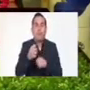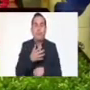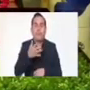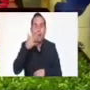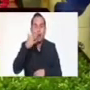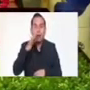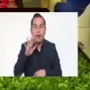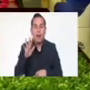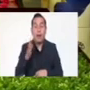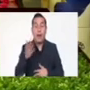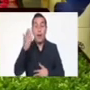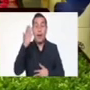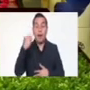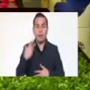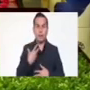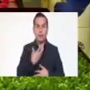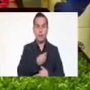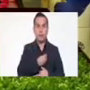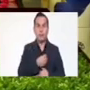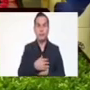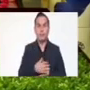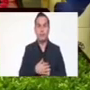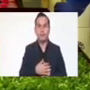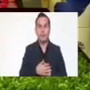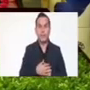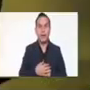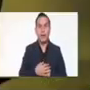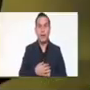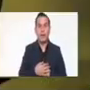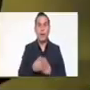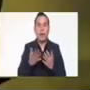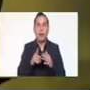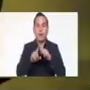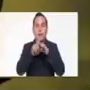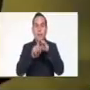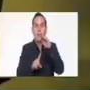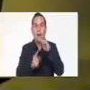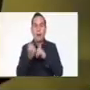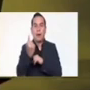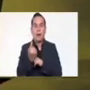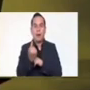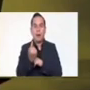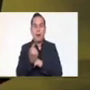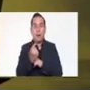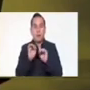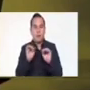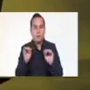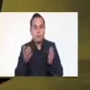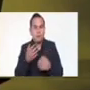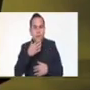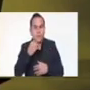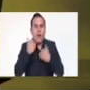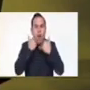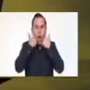apocalipsis, como una gran tragedia y ha querido manchar la imagen de la Fuerza Armada y del presidente Nayib